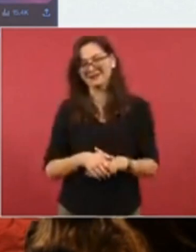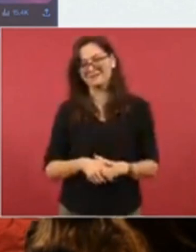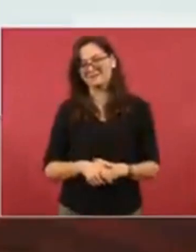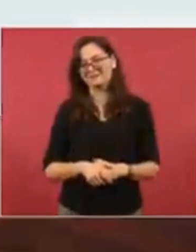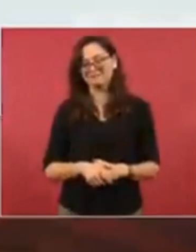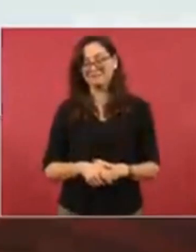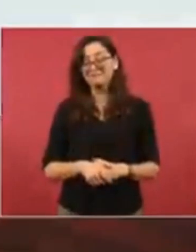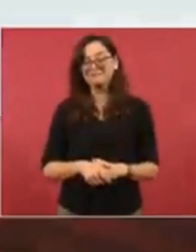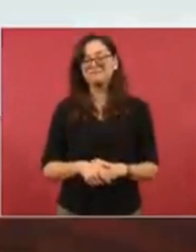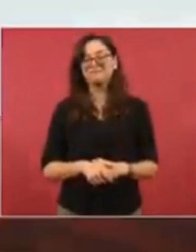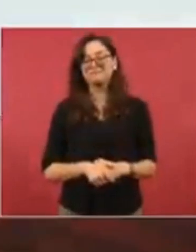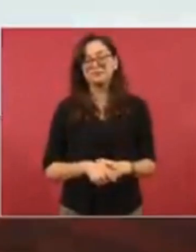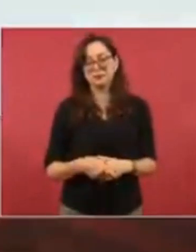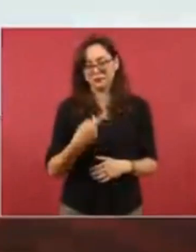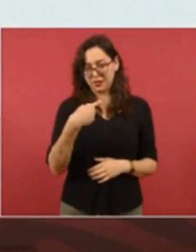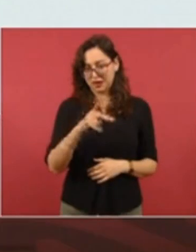hace muy poco,